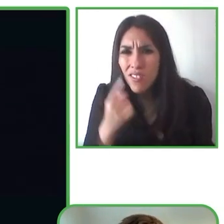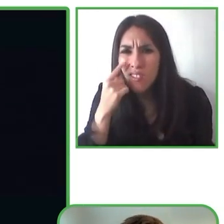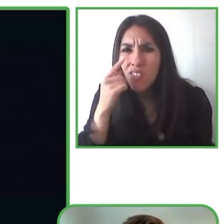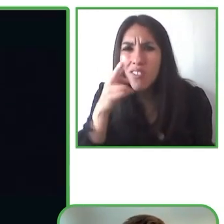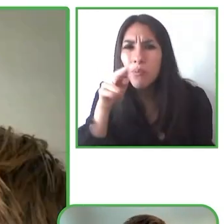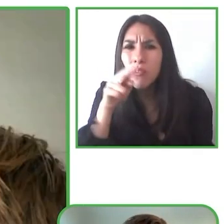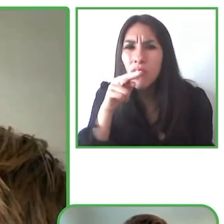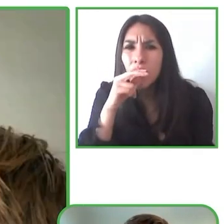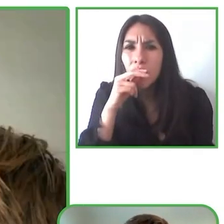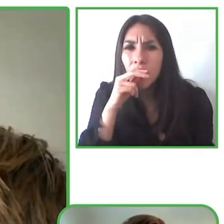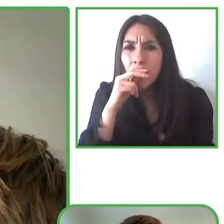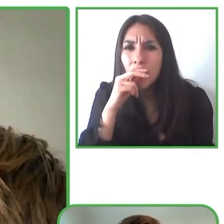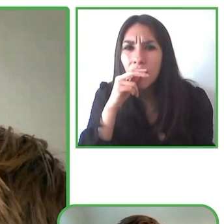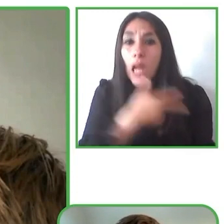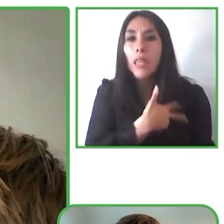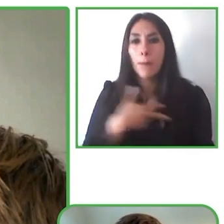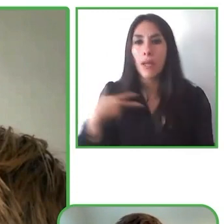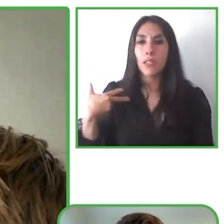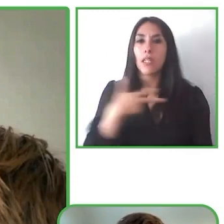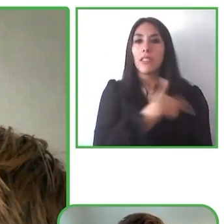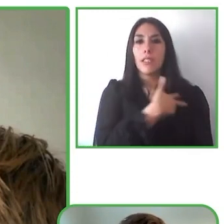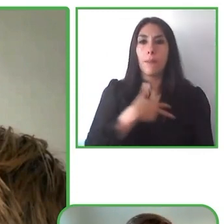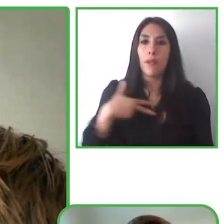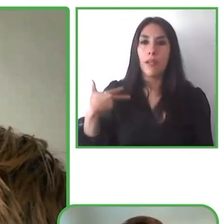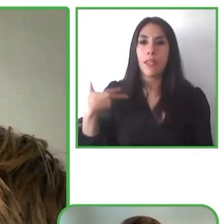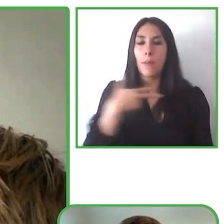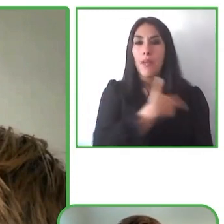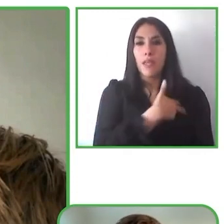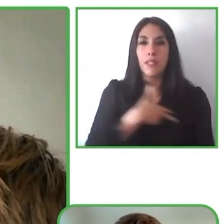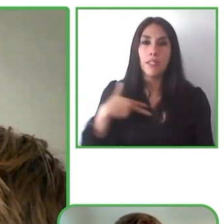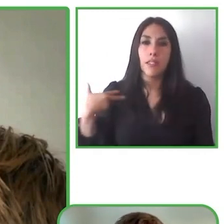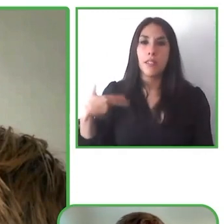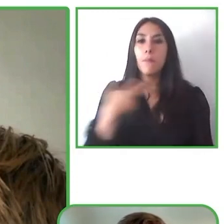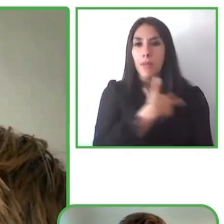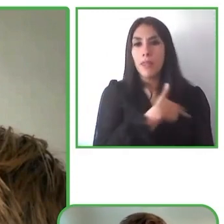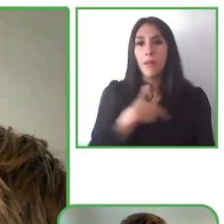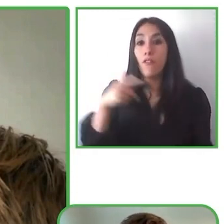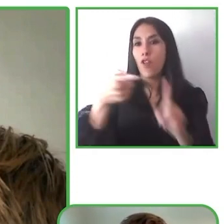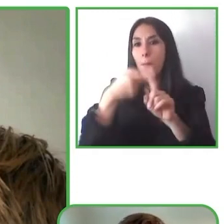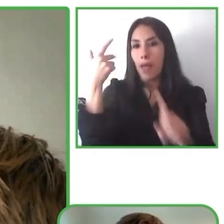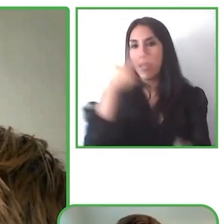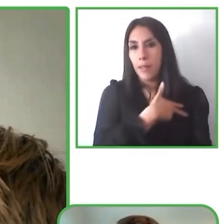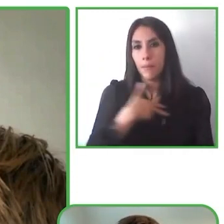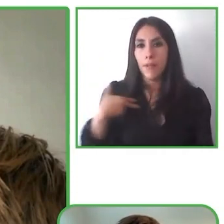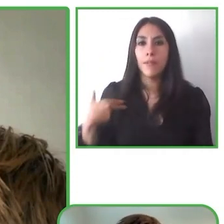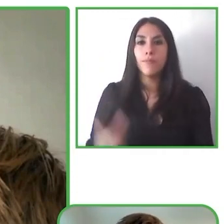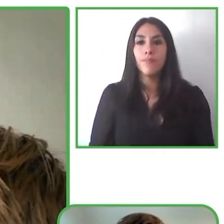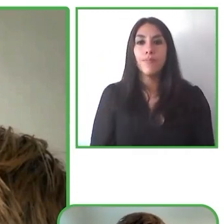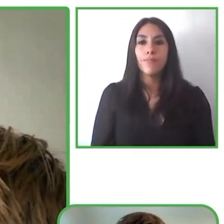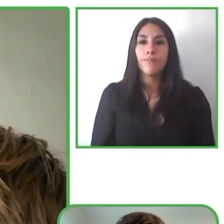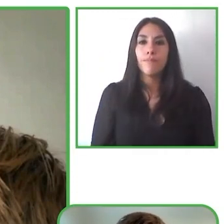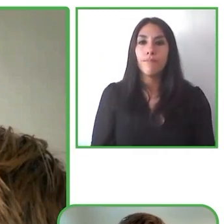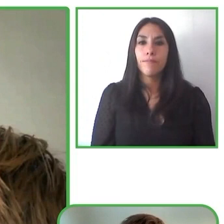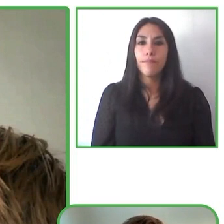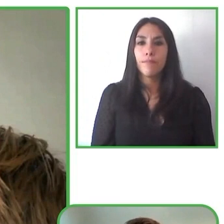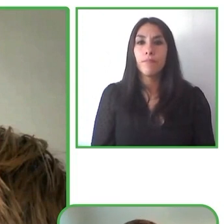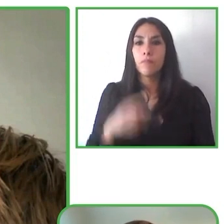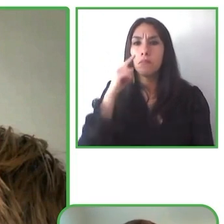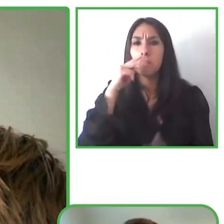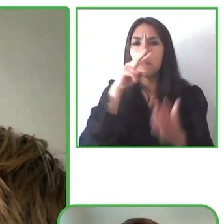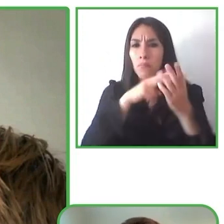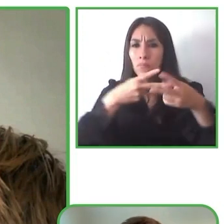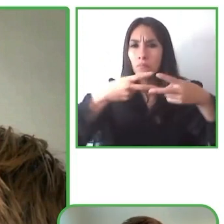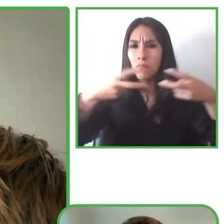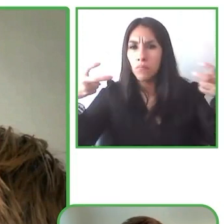Surbrider ofrece una traducción de los subtítulos y yo empecé con esa iniciativa